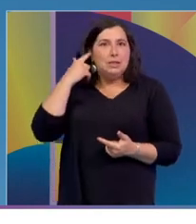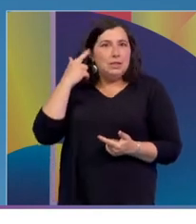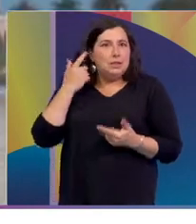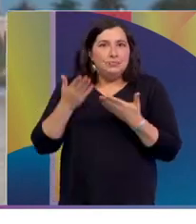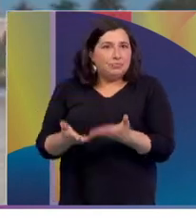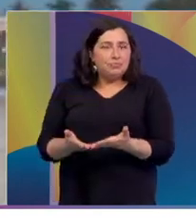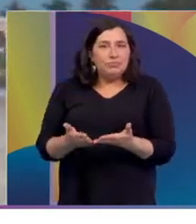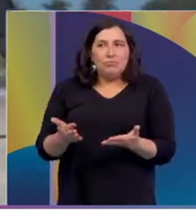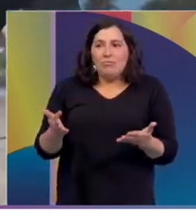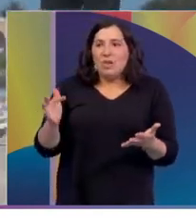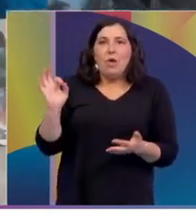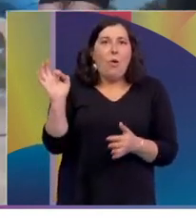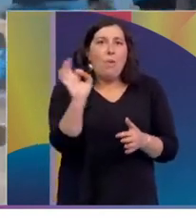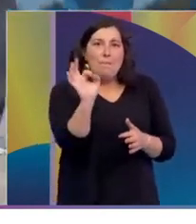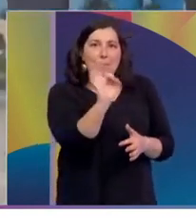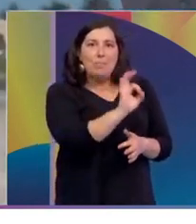esas posibilidades